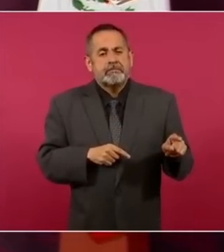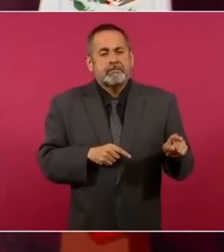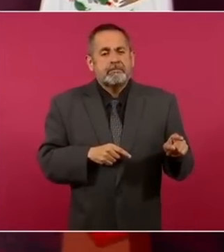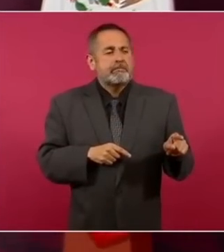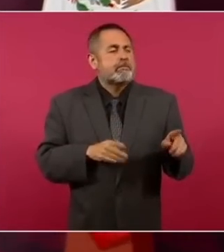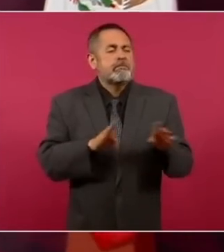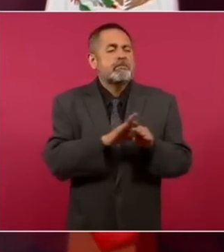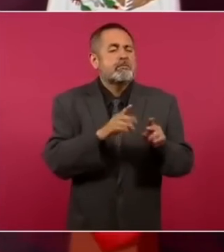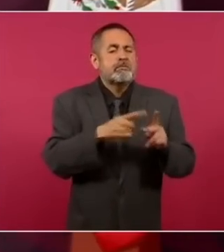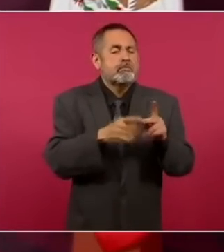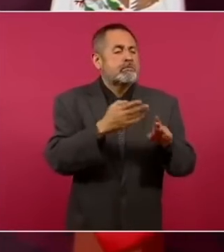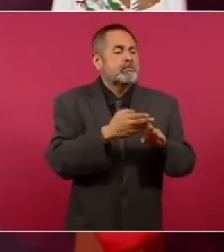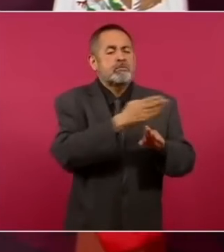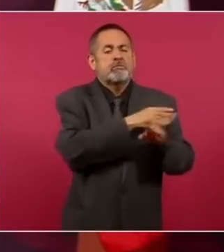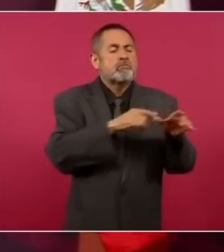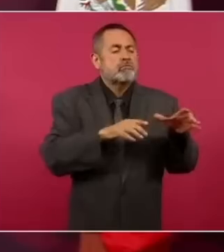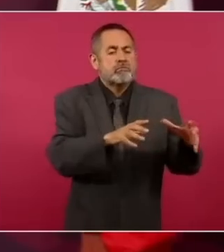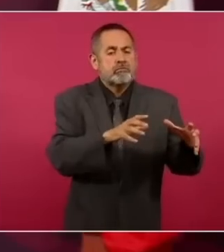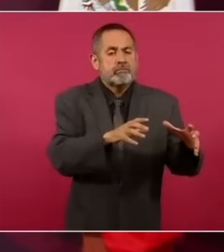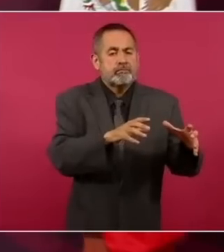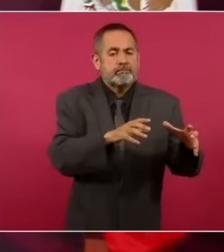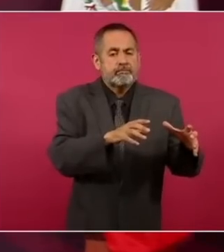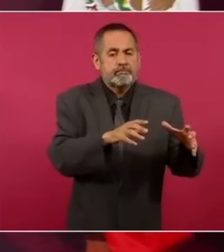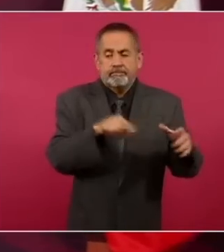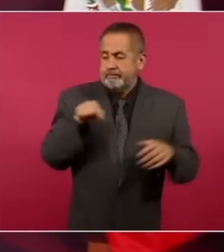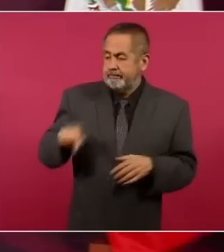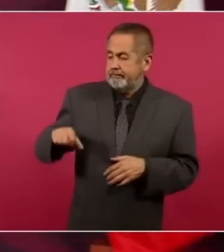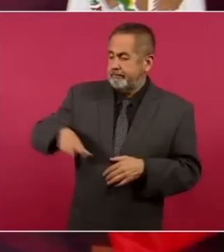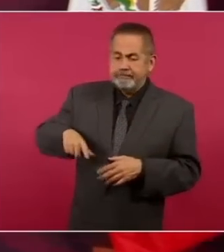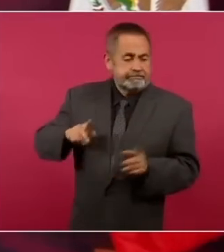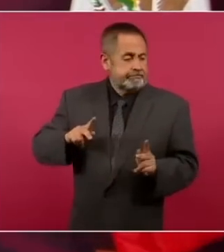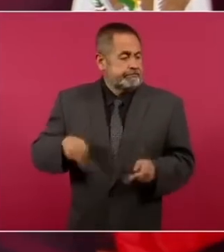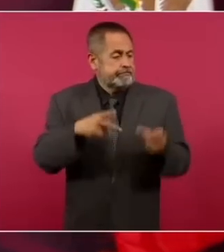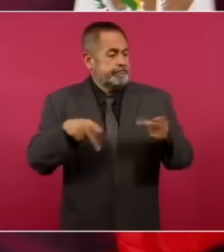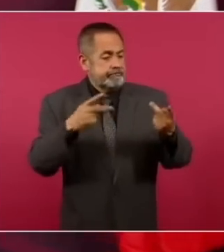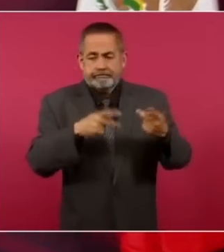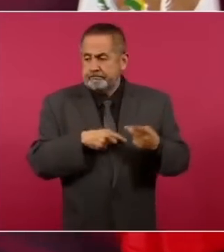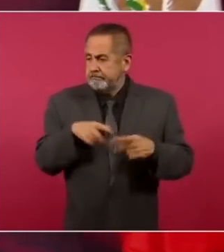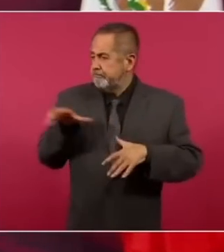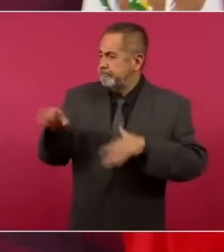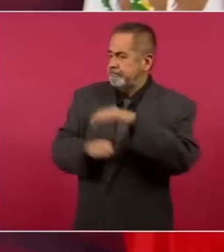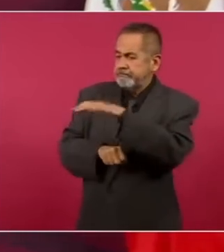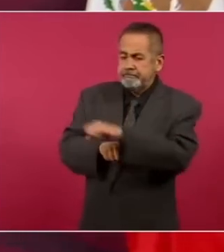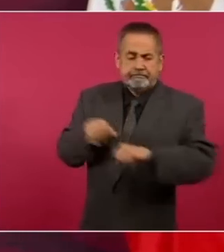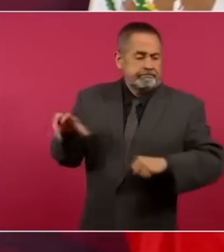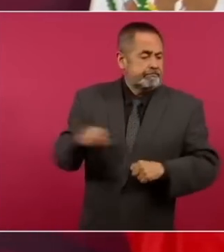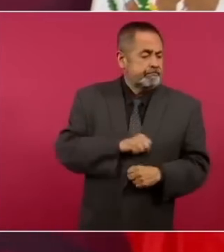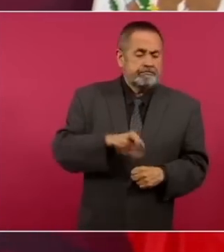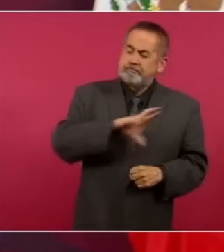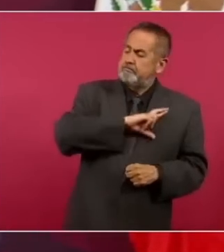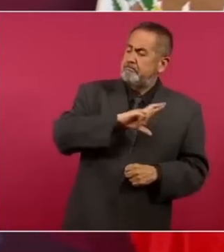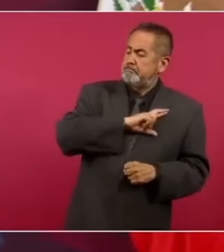partir de la privatización de la industria eléctrica.